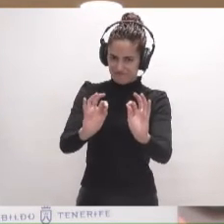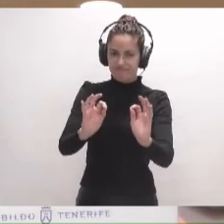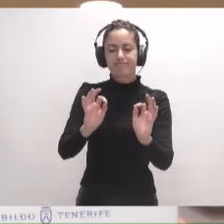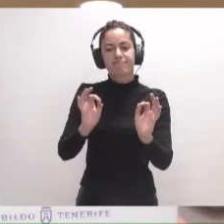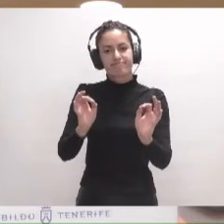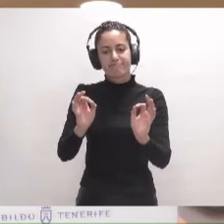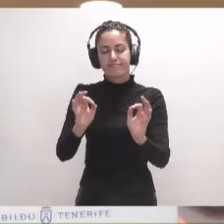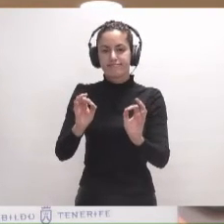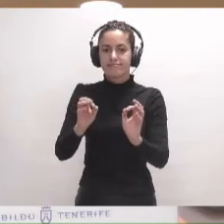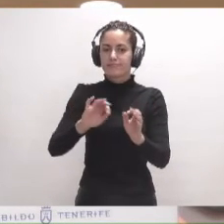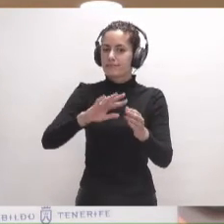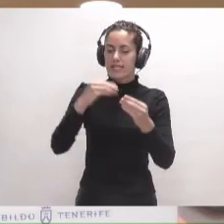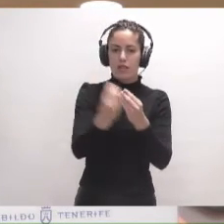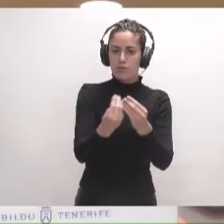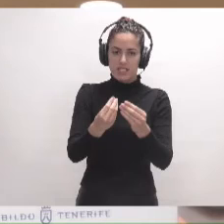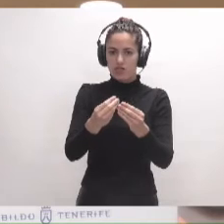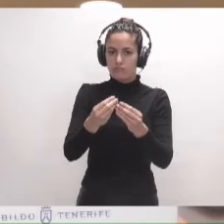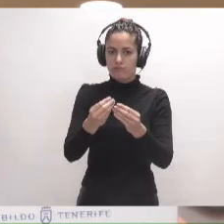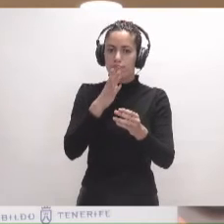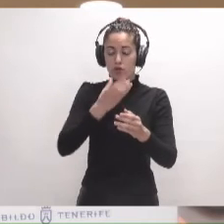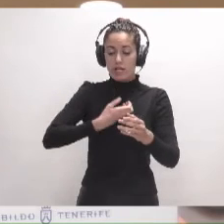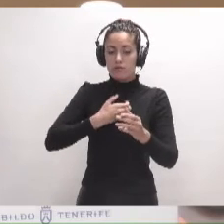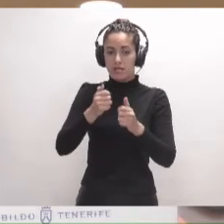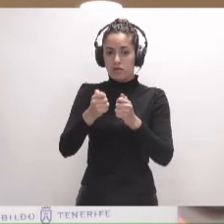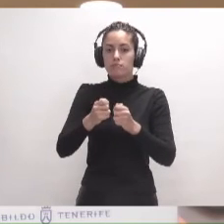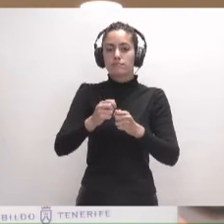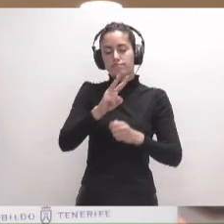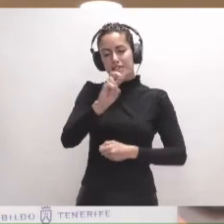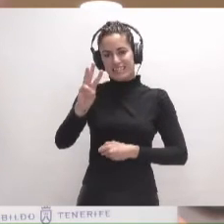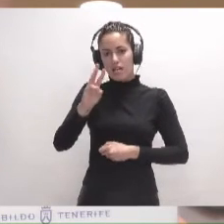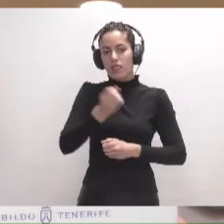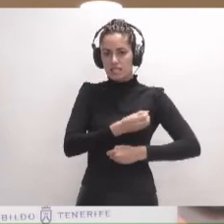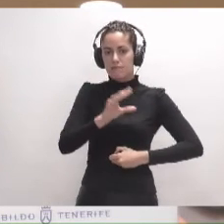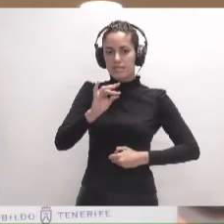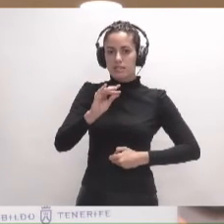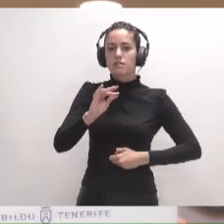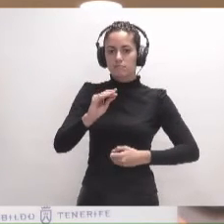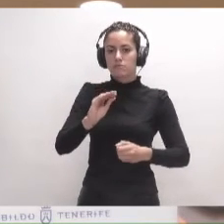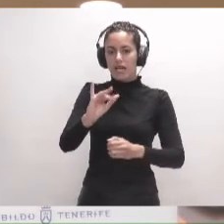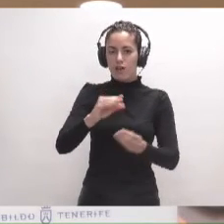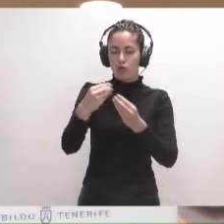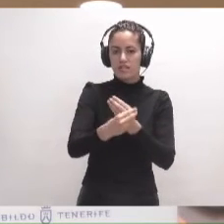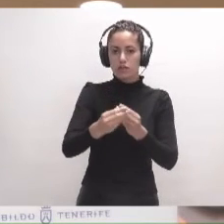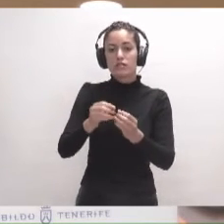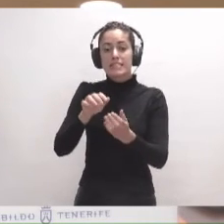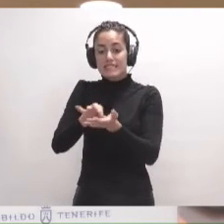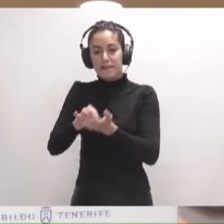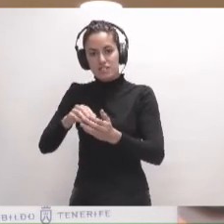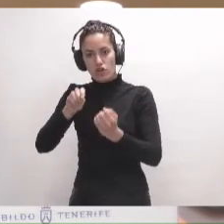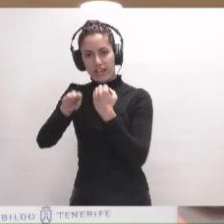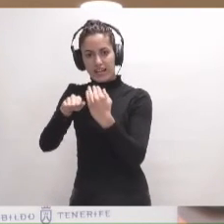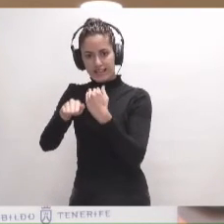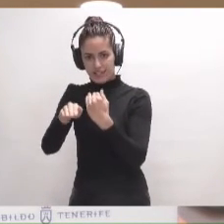consta la remisión de la documentación última por parte del Ayuntamiento el 23 de diciembre. Los servicios de carretera me uno a lo que ha dicho